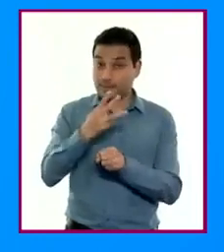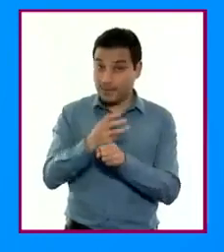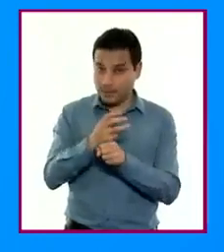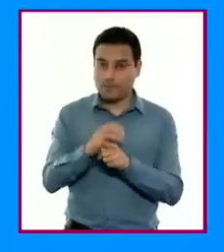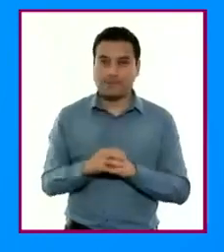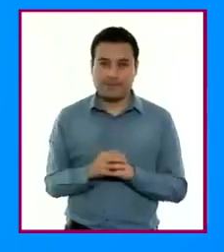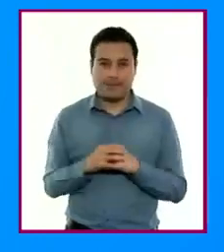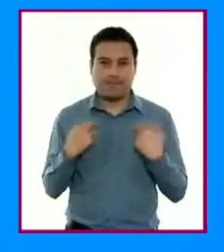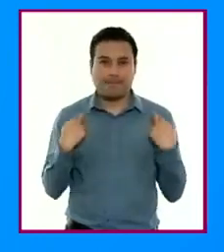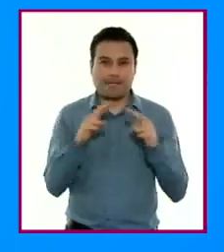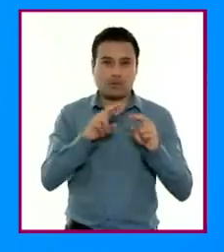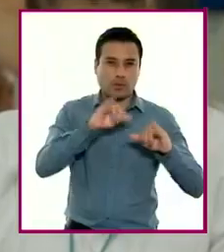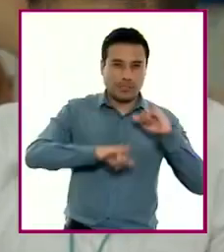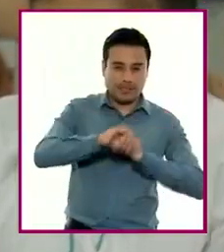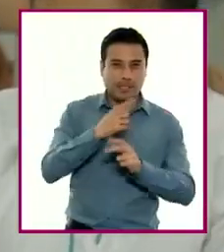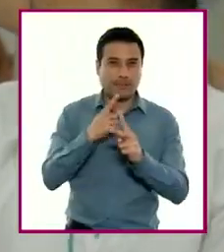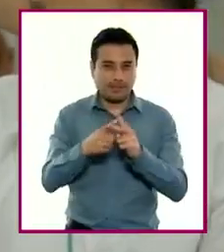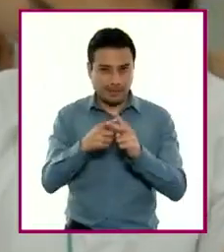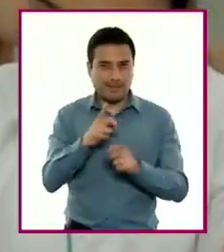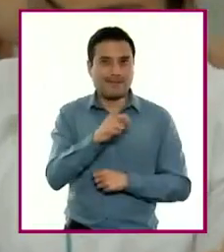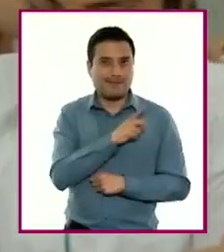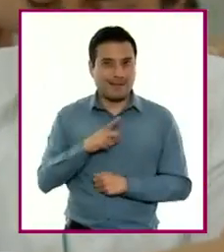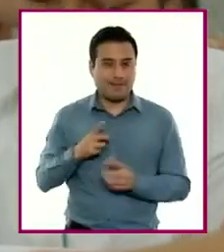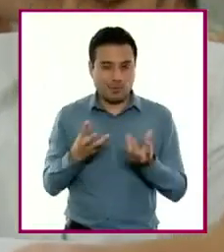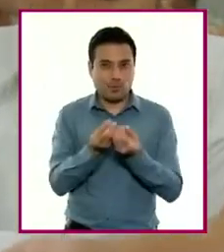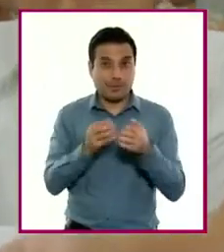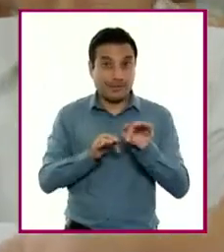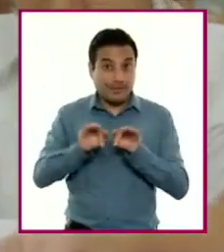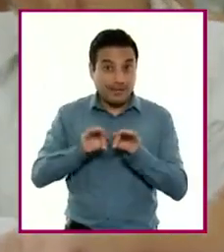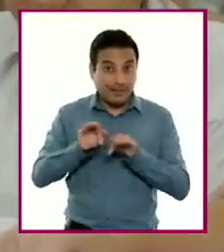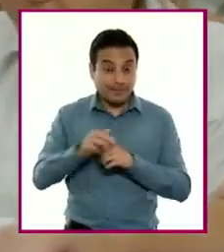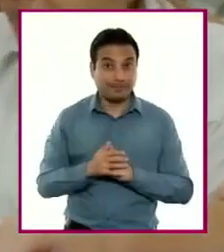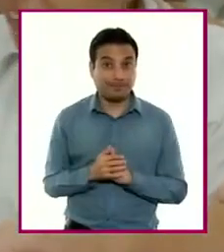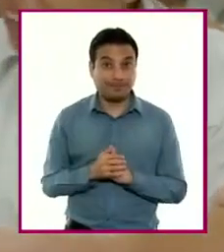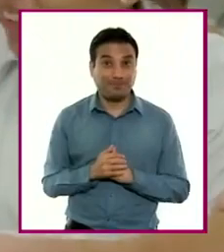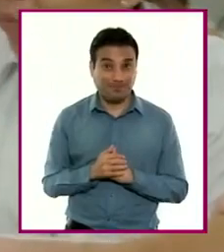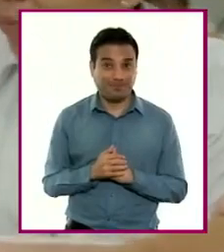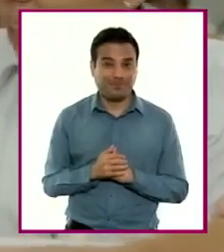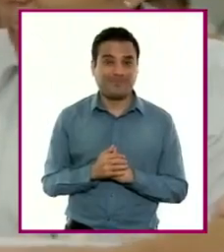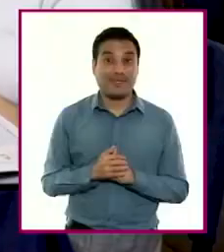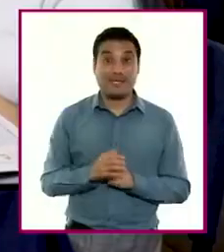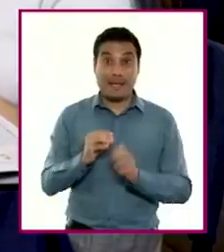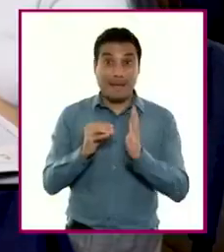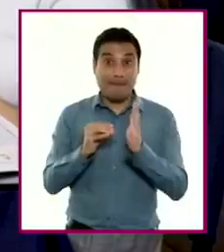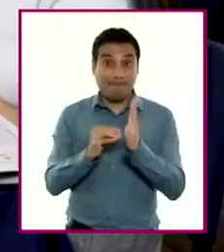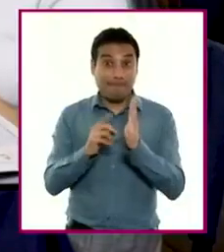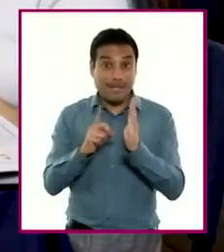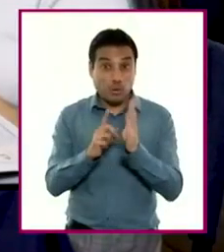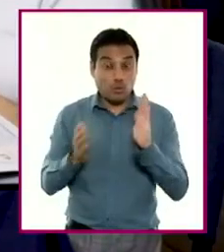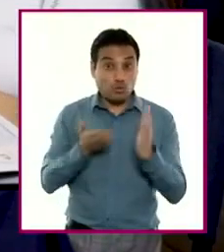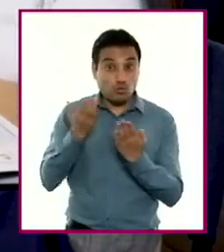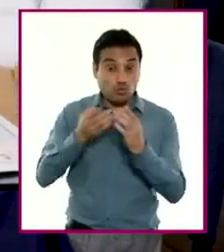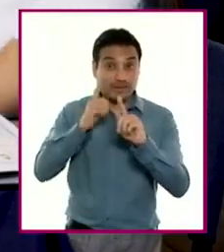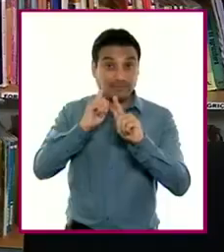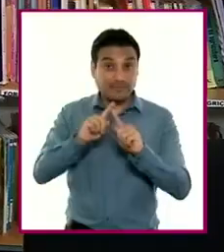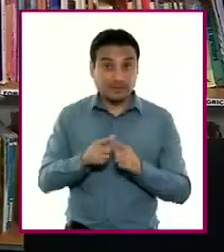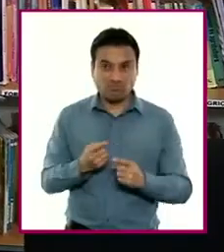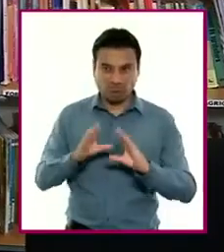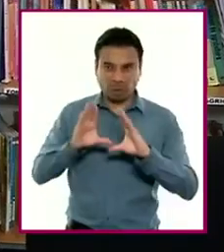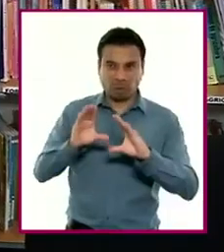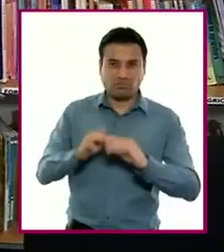matemáticas para tercer grado. Es momento de recuperar todas las metodologías de estudio para ponerlas en práctica.